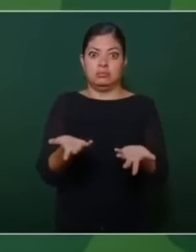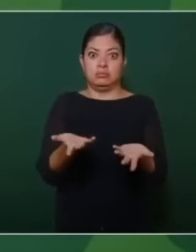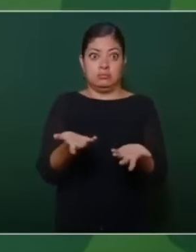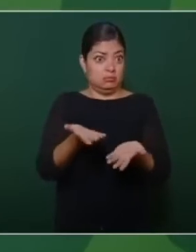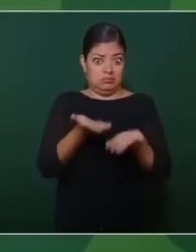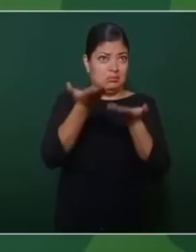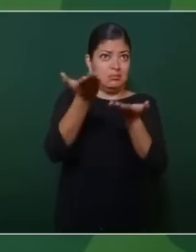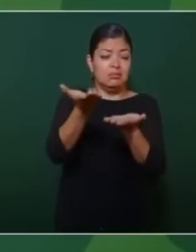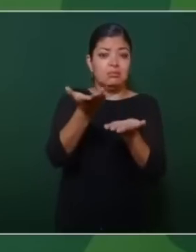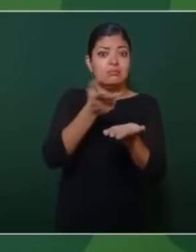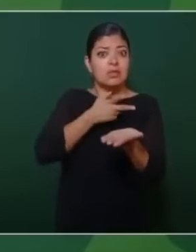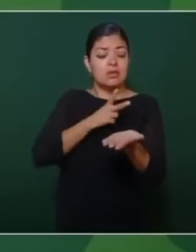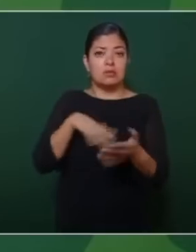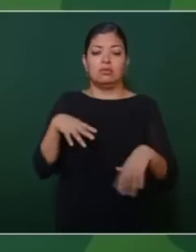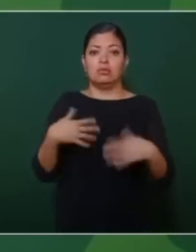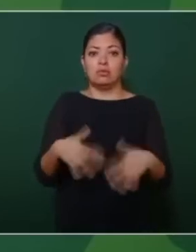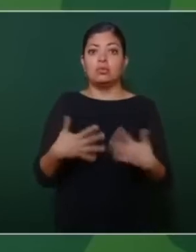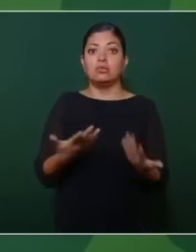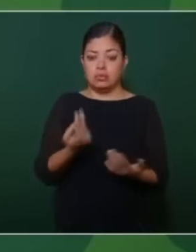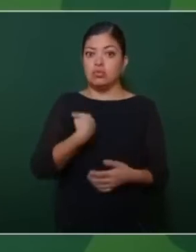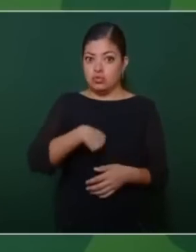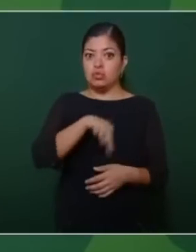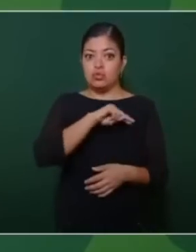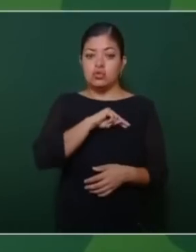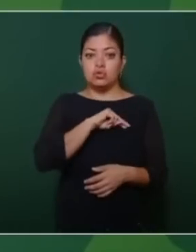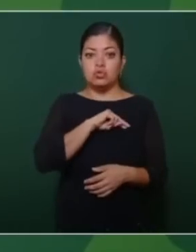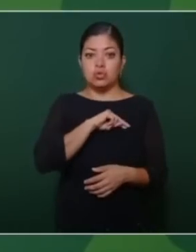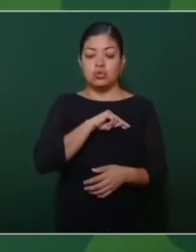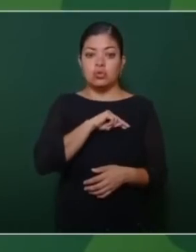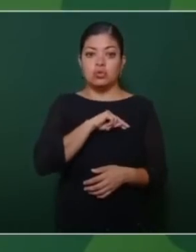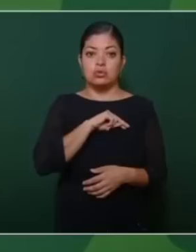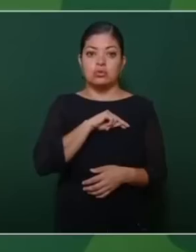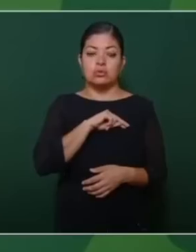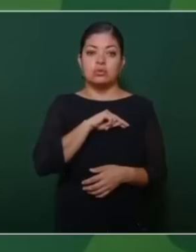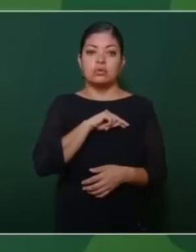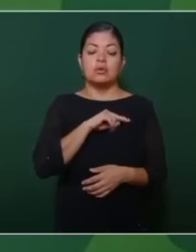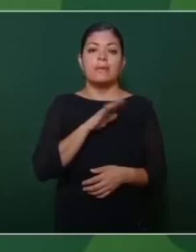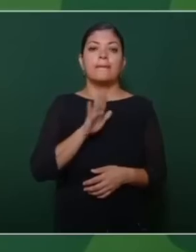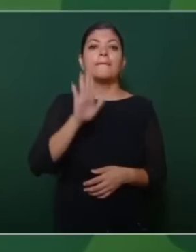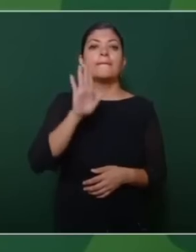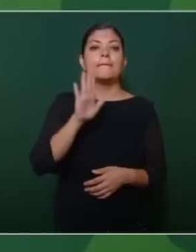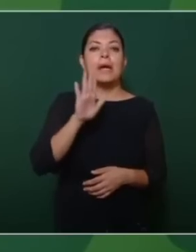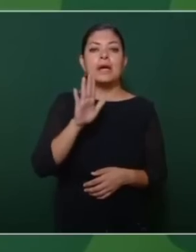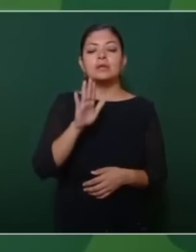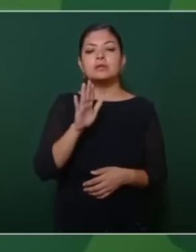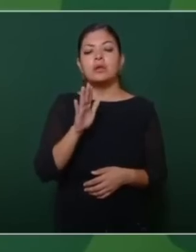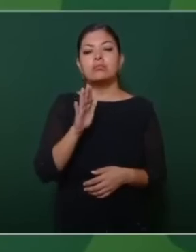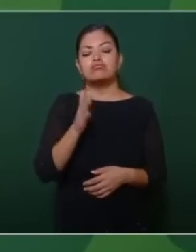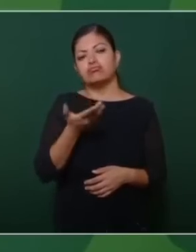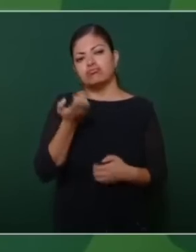claro. Nosotros estábamos como observadores